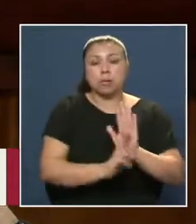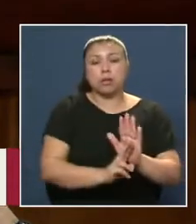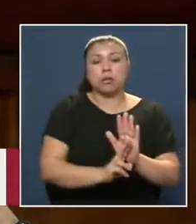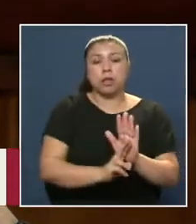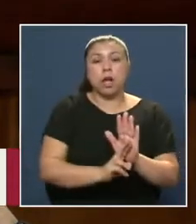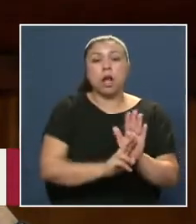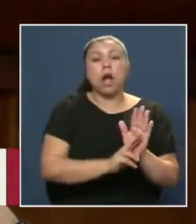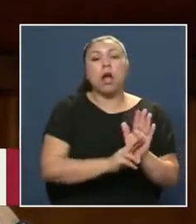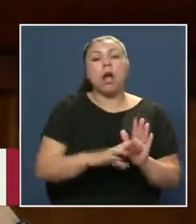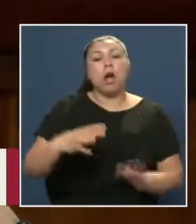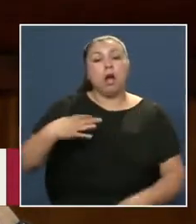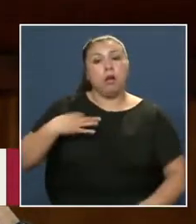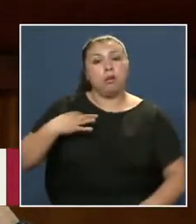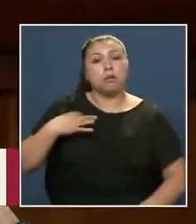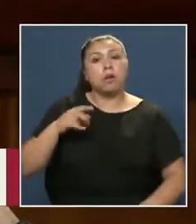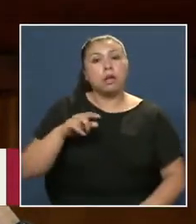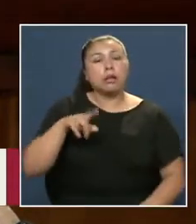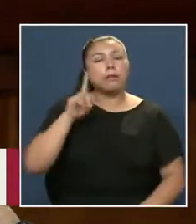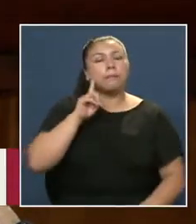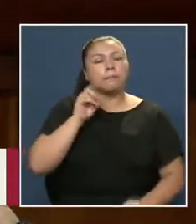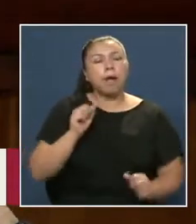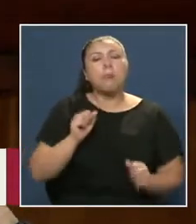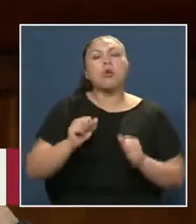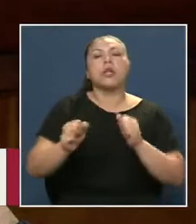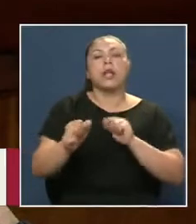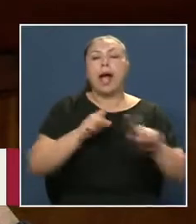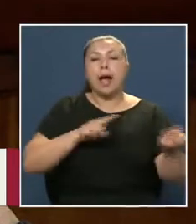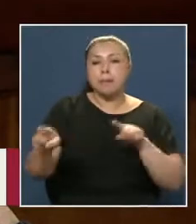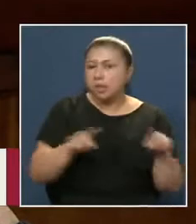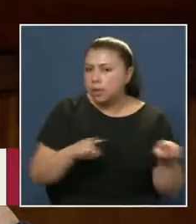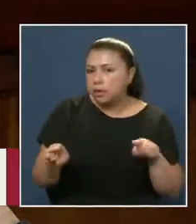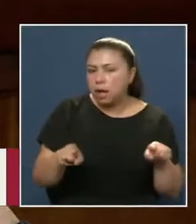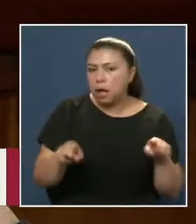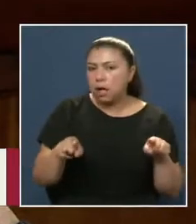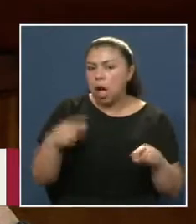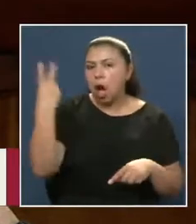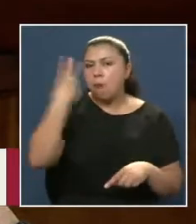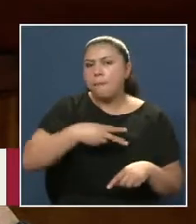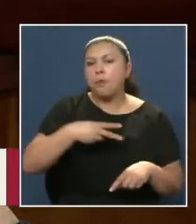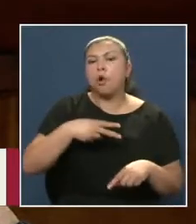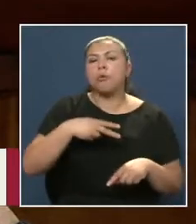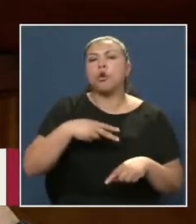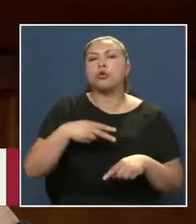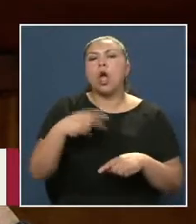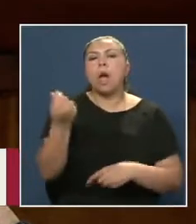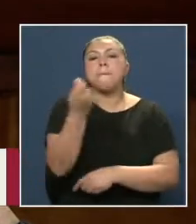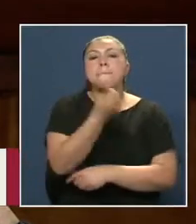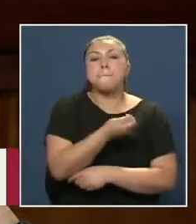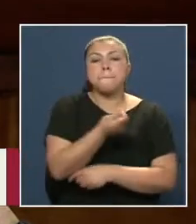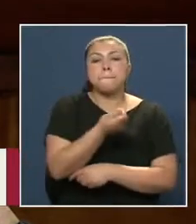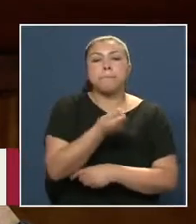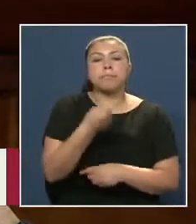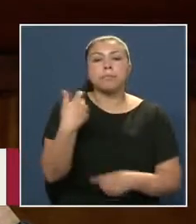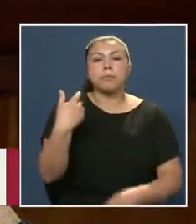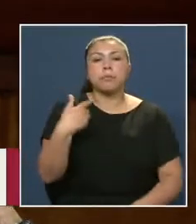Y en donde además Tenían capacidad De administrar Sus propios recursos Fue una experiencia Adelantada De lo que